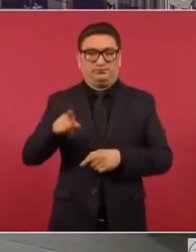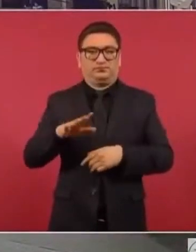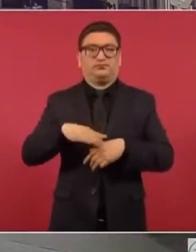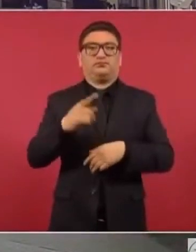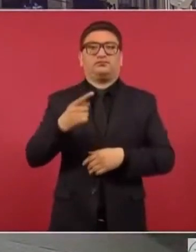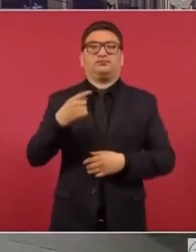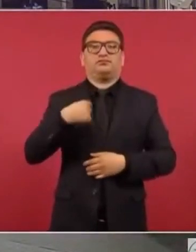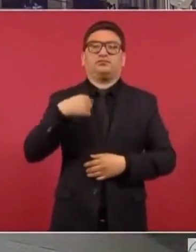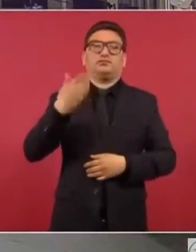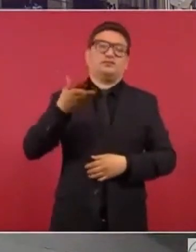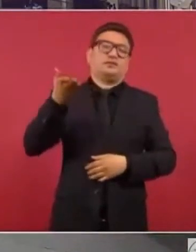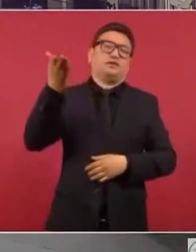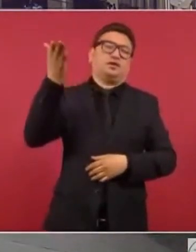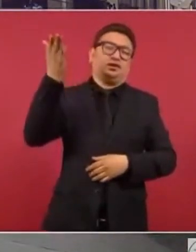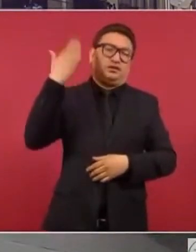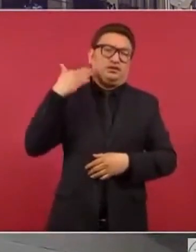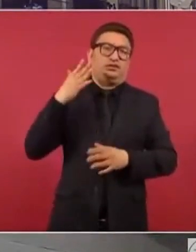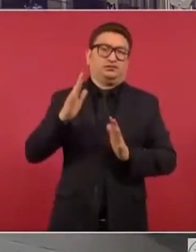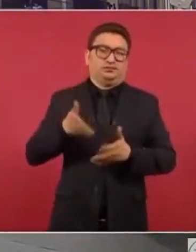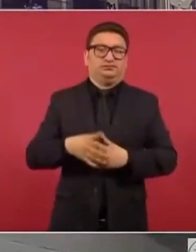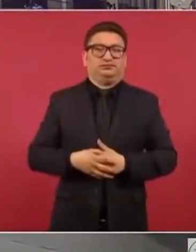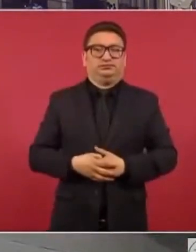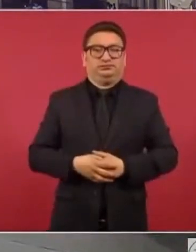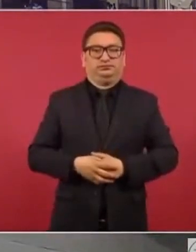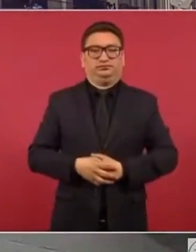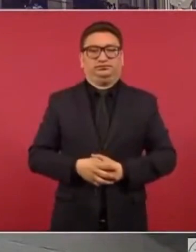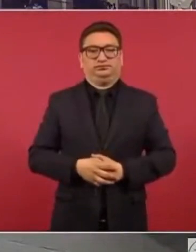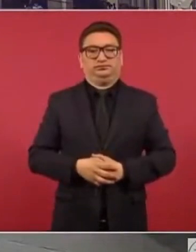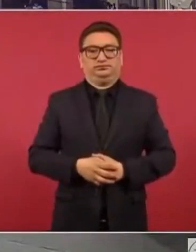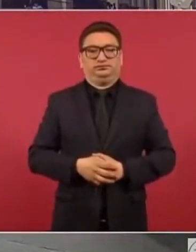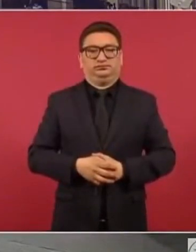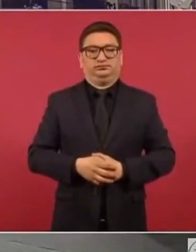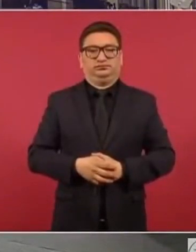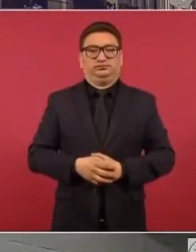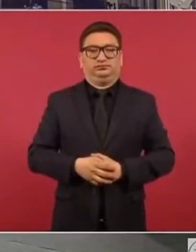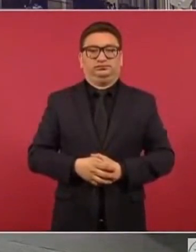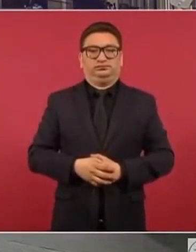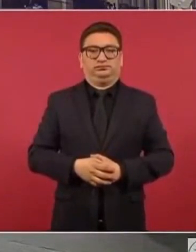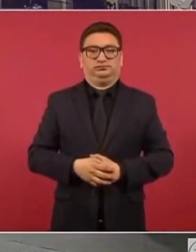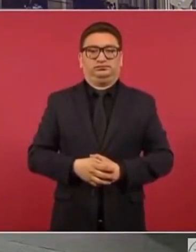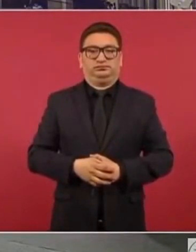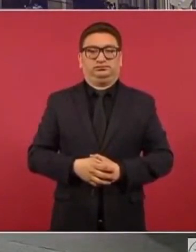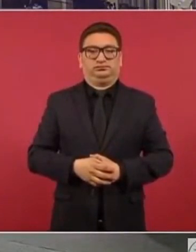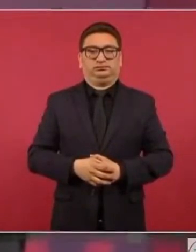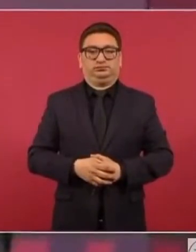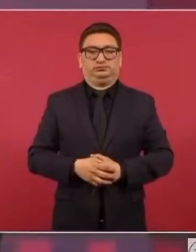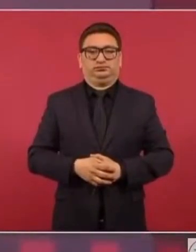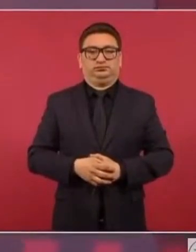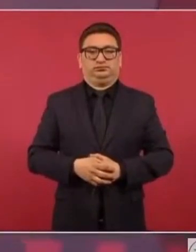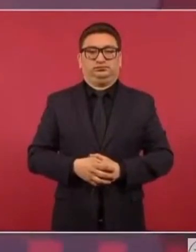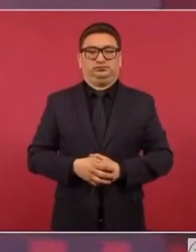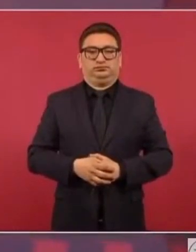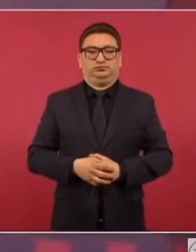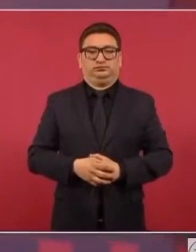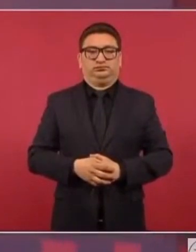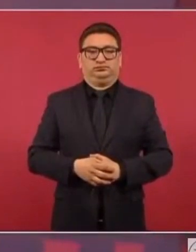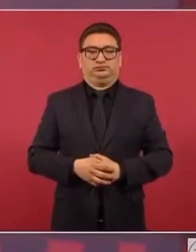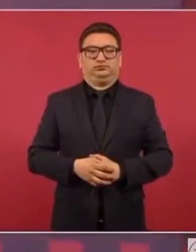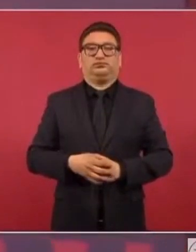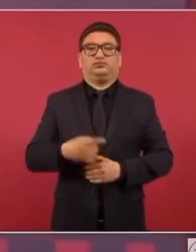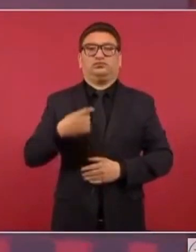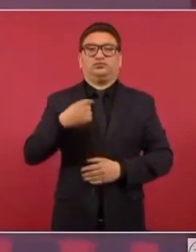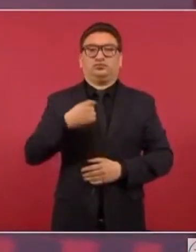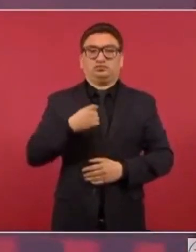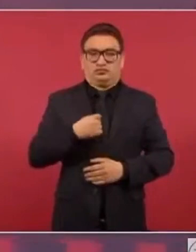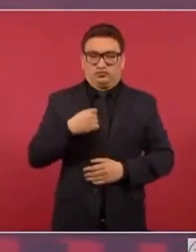porque yo desde hace tiempo me he convertido pues en una